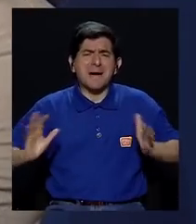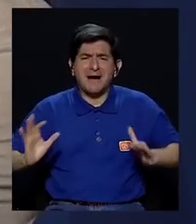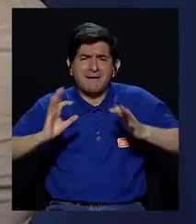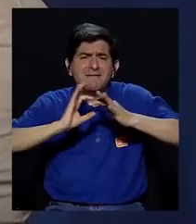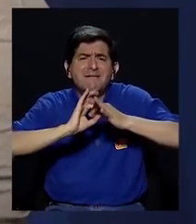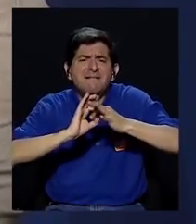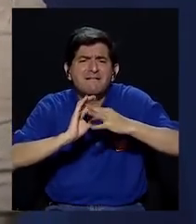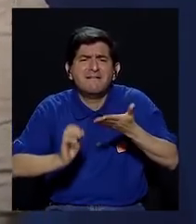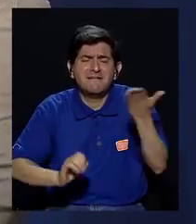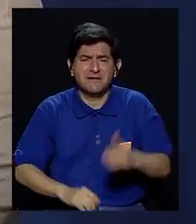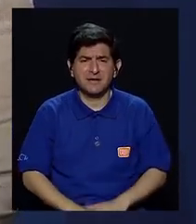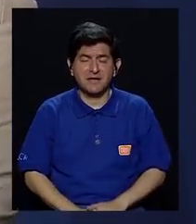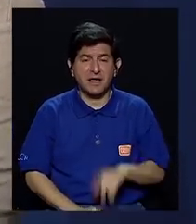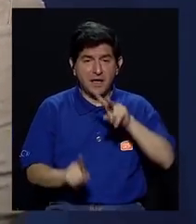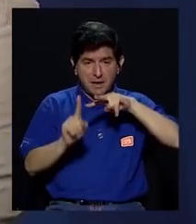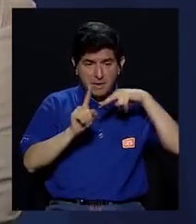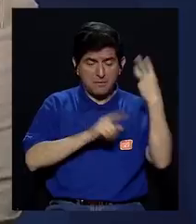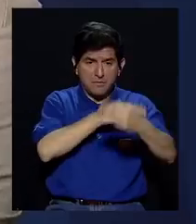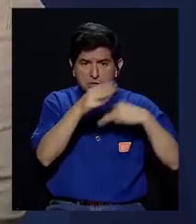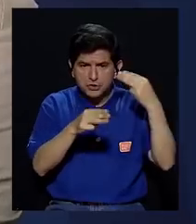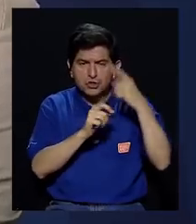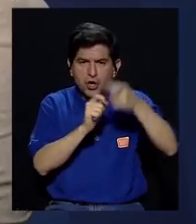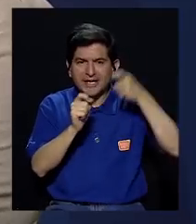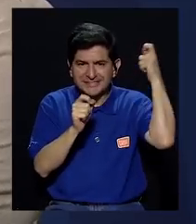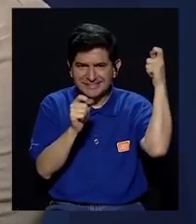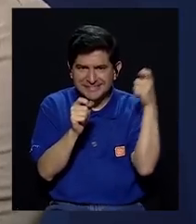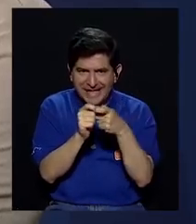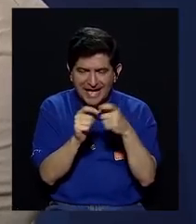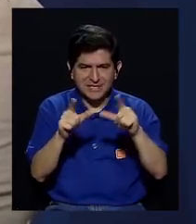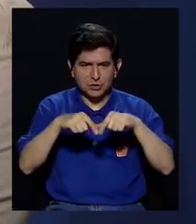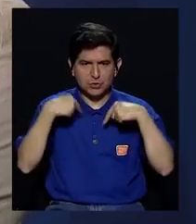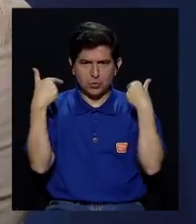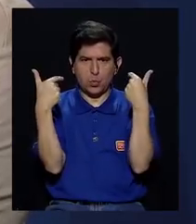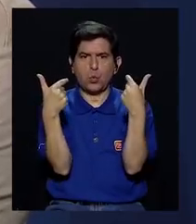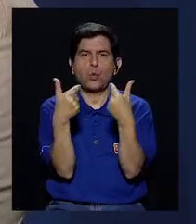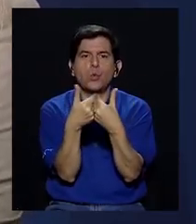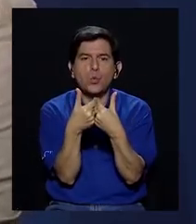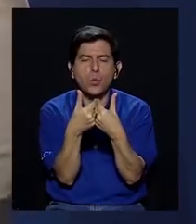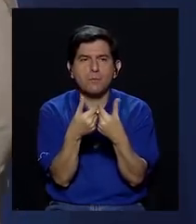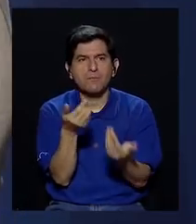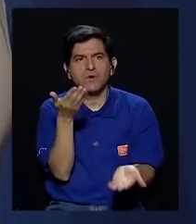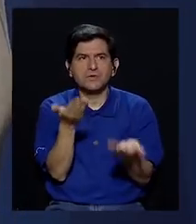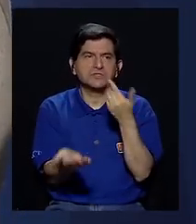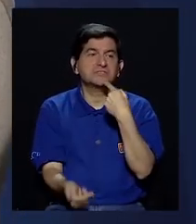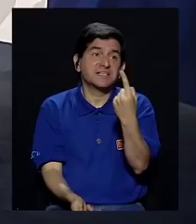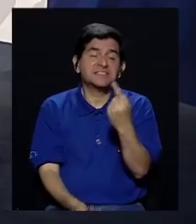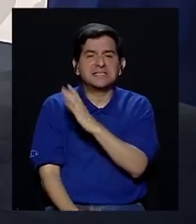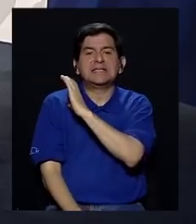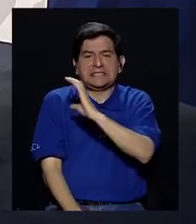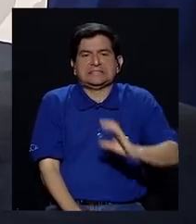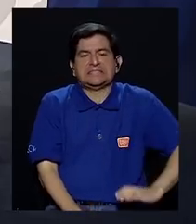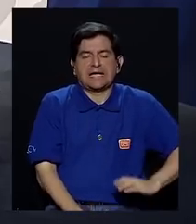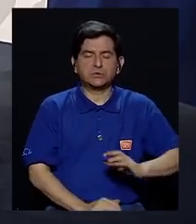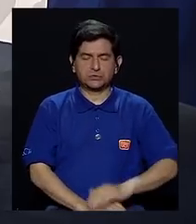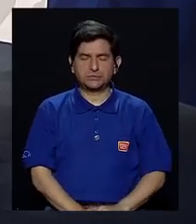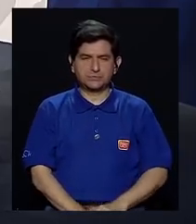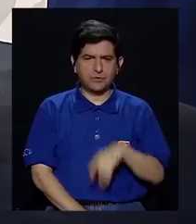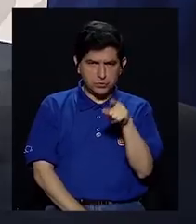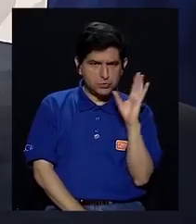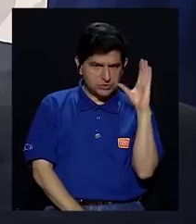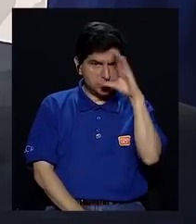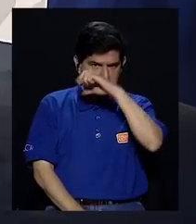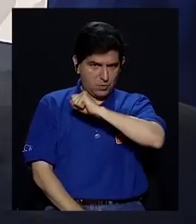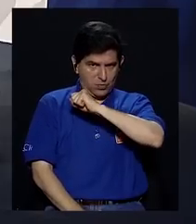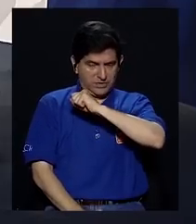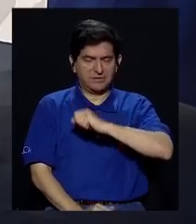que está vinculado con una cosmovisión específica, digamos, de los grupos, vamos a llamarle cristianos. Si